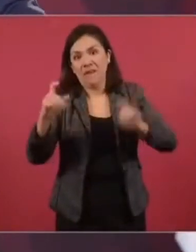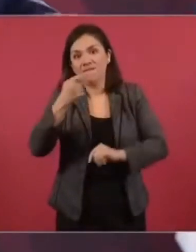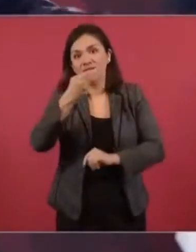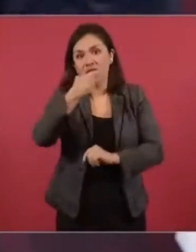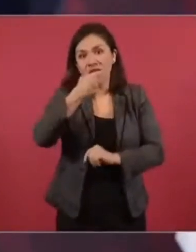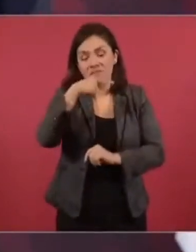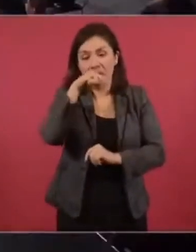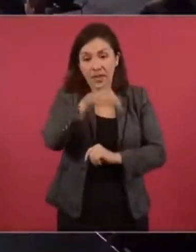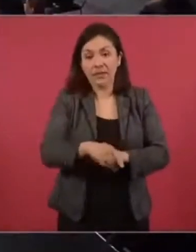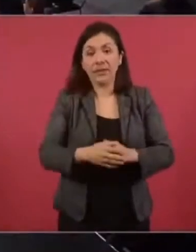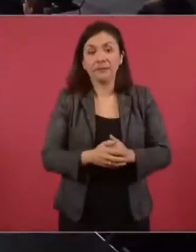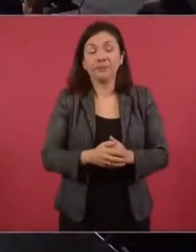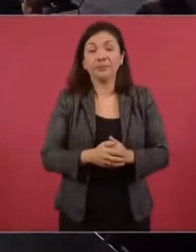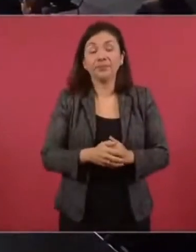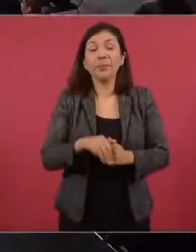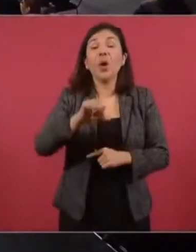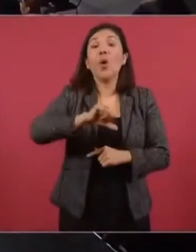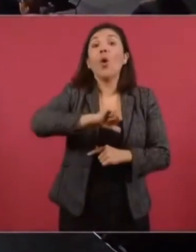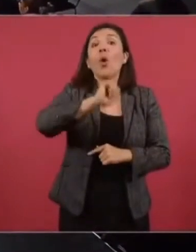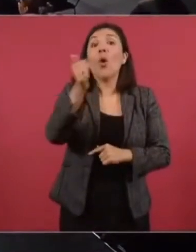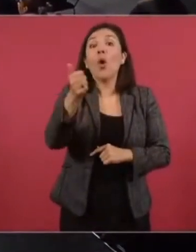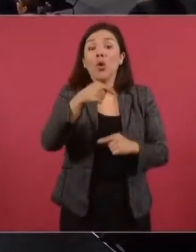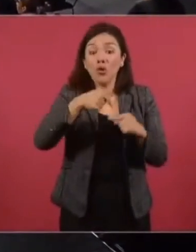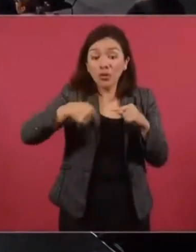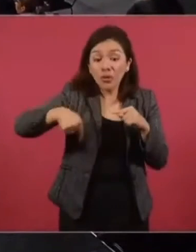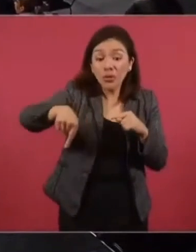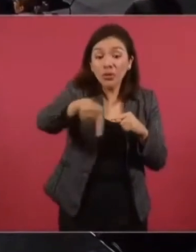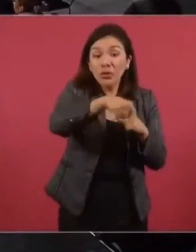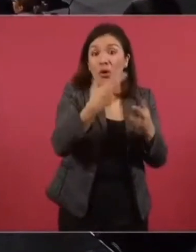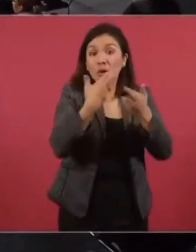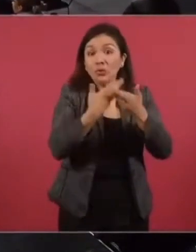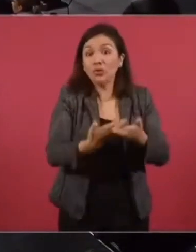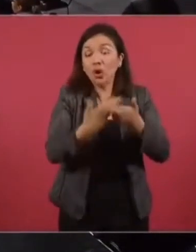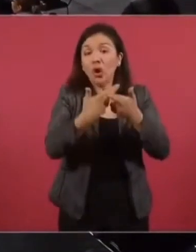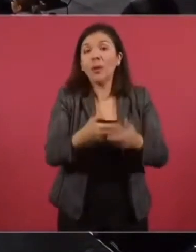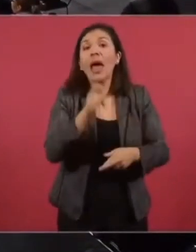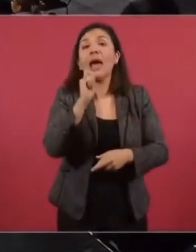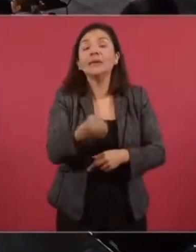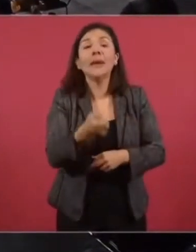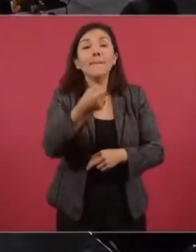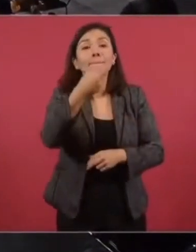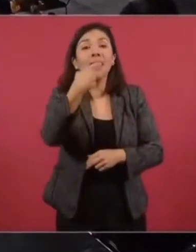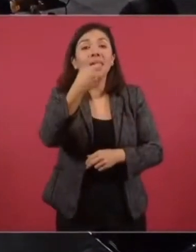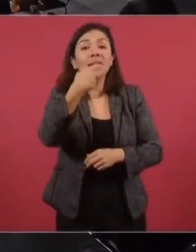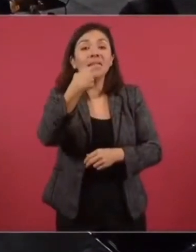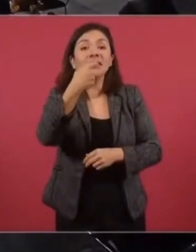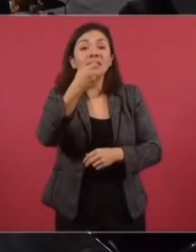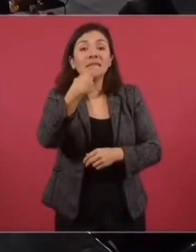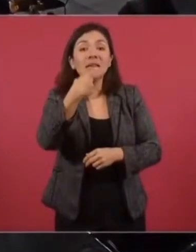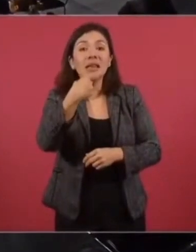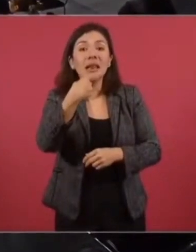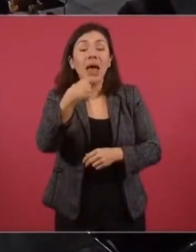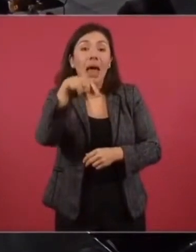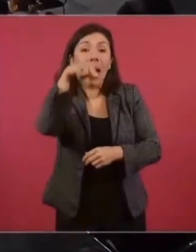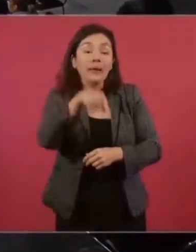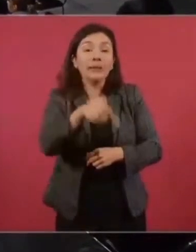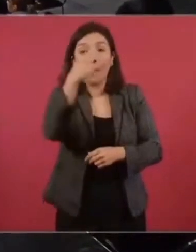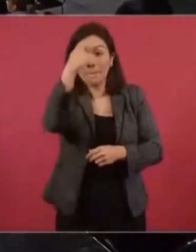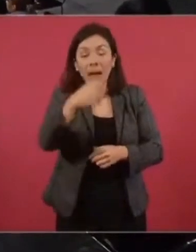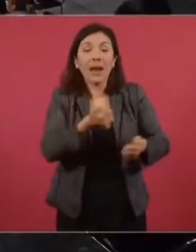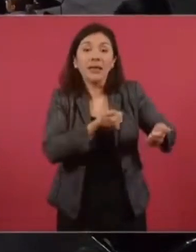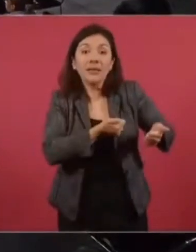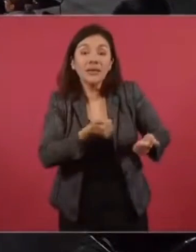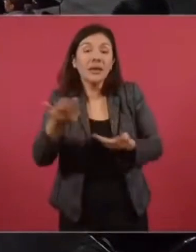Todo lo demás son los medicamentos que se distribuyen